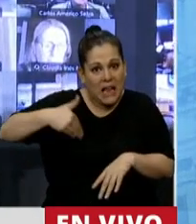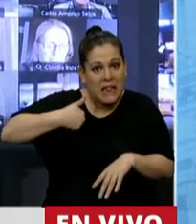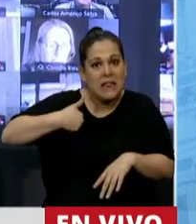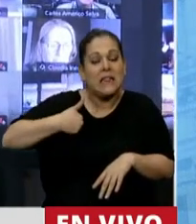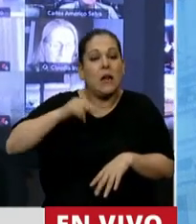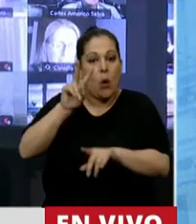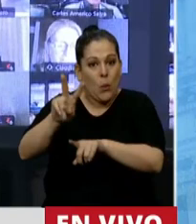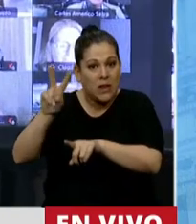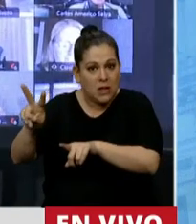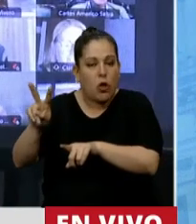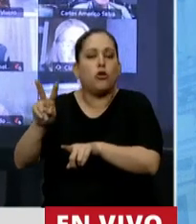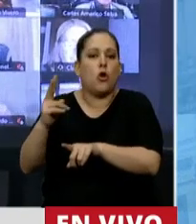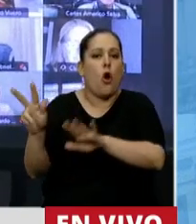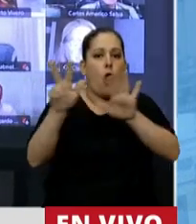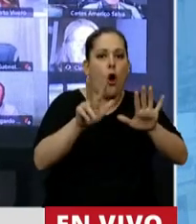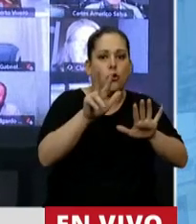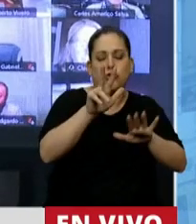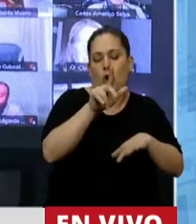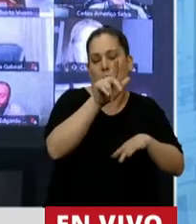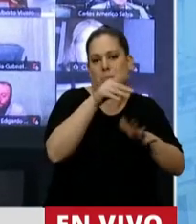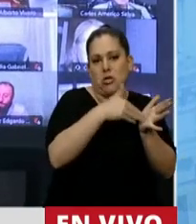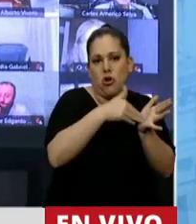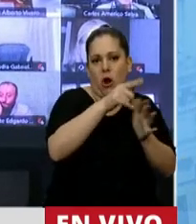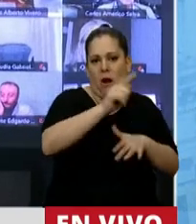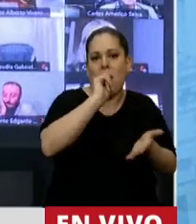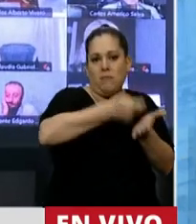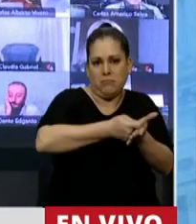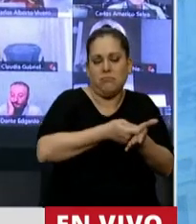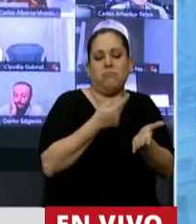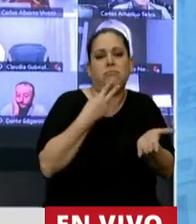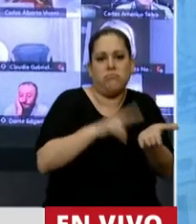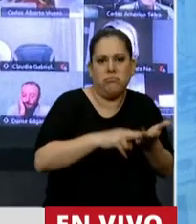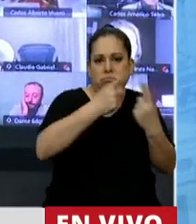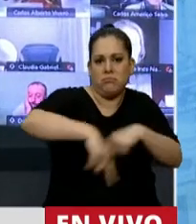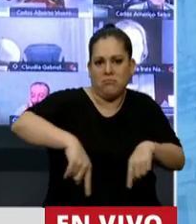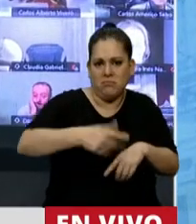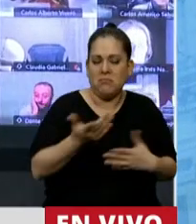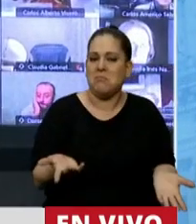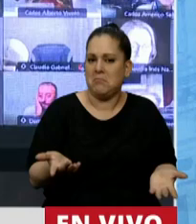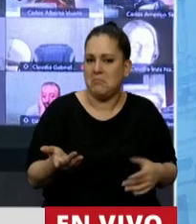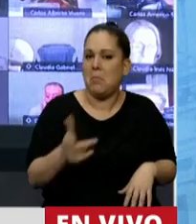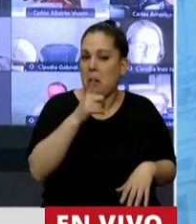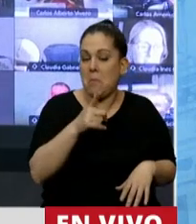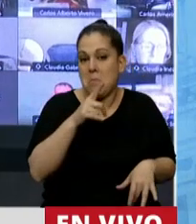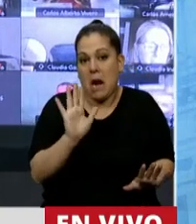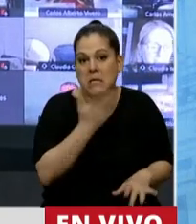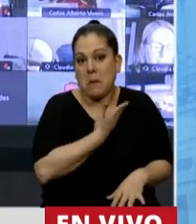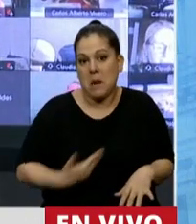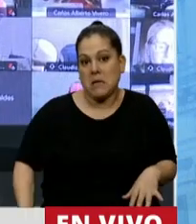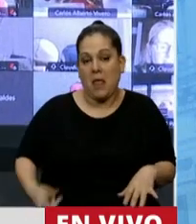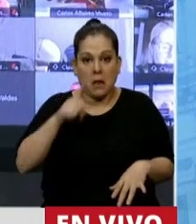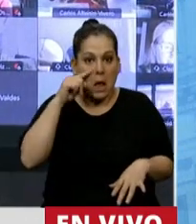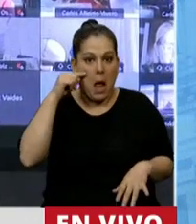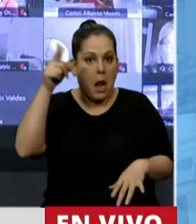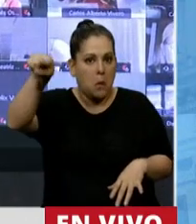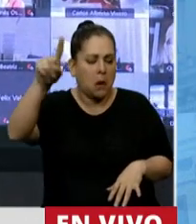millones de personas que aportan. Y que de esta manera se fomenta el clientelismo. Digo porque parecería que para nuestro Presidente, el